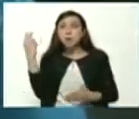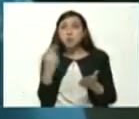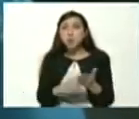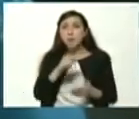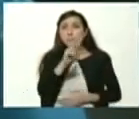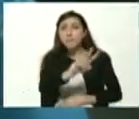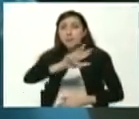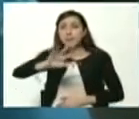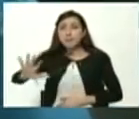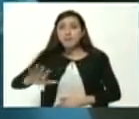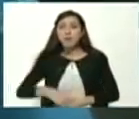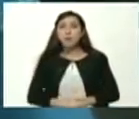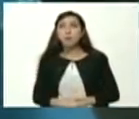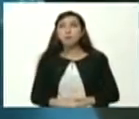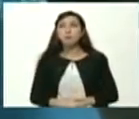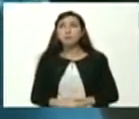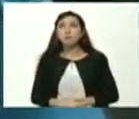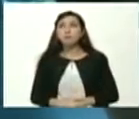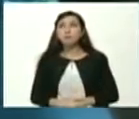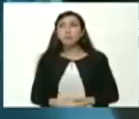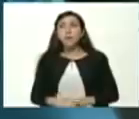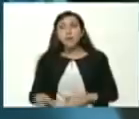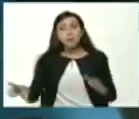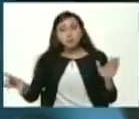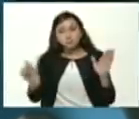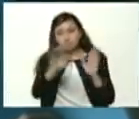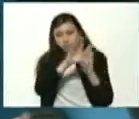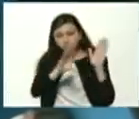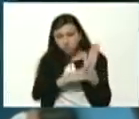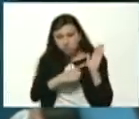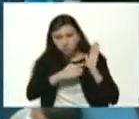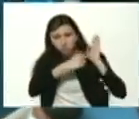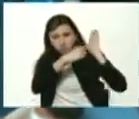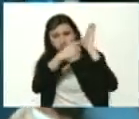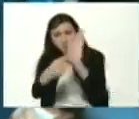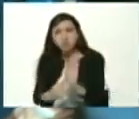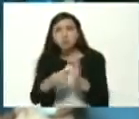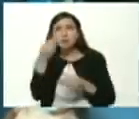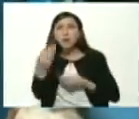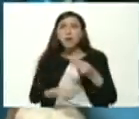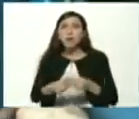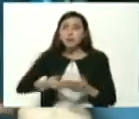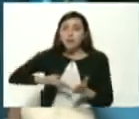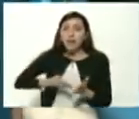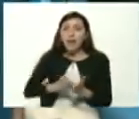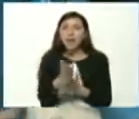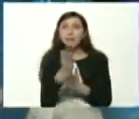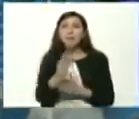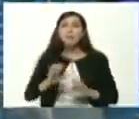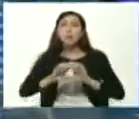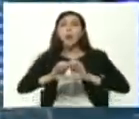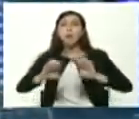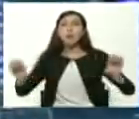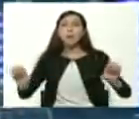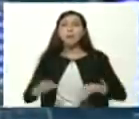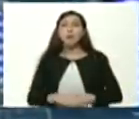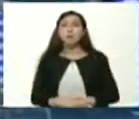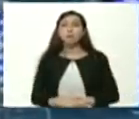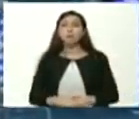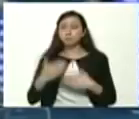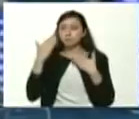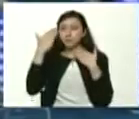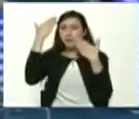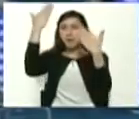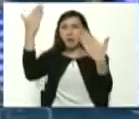y lo consagrado en la Carta Magna en garantizar el acceso a la educación. Saluda